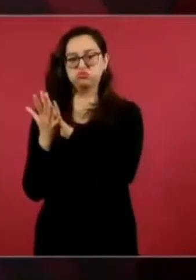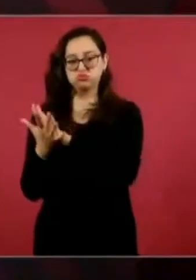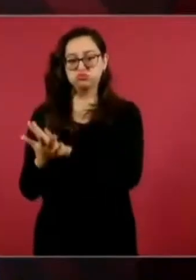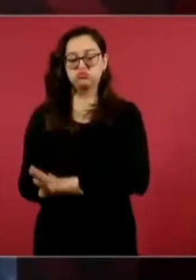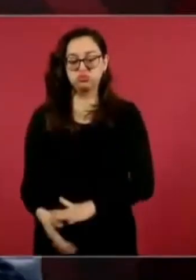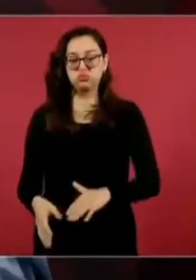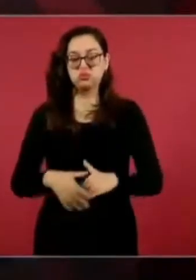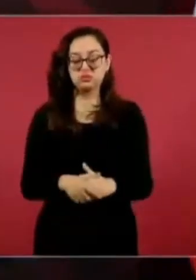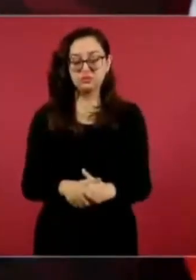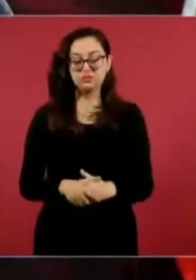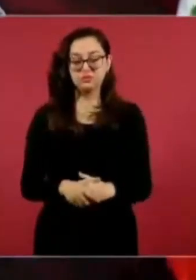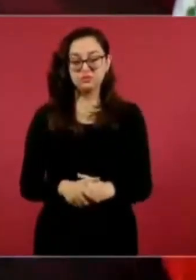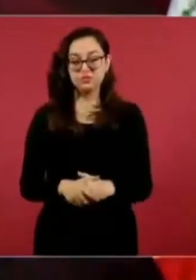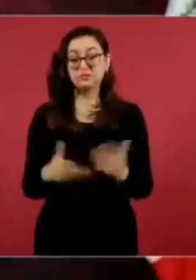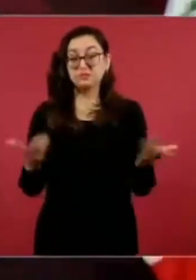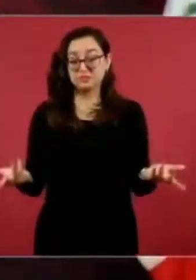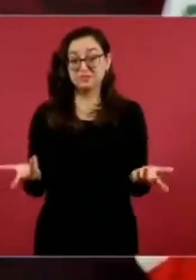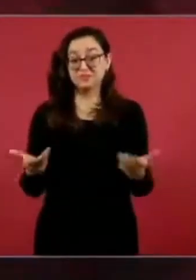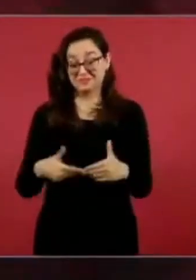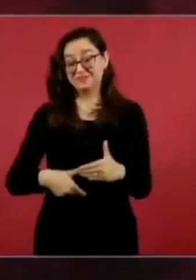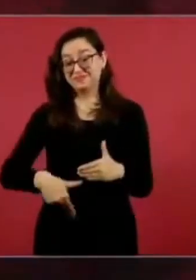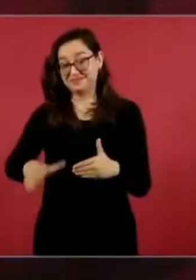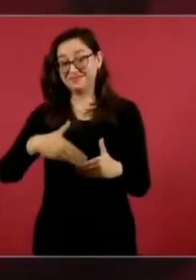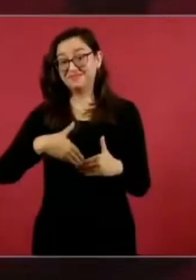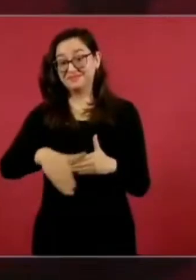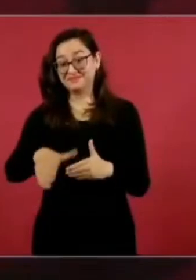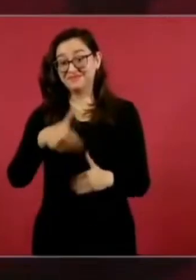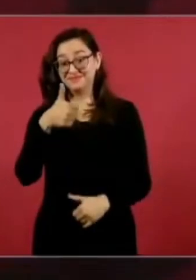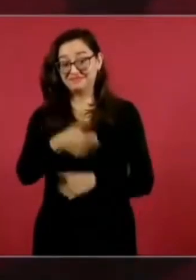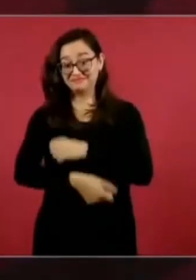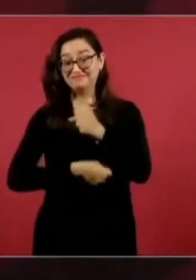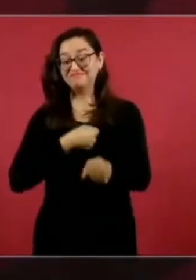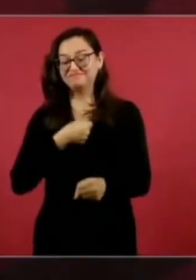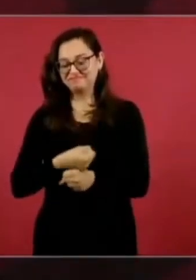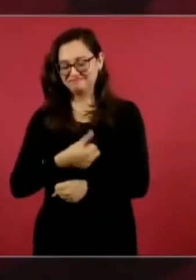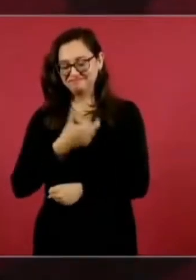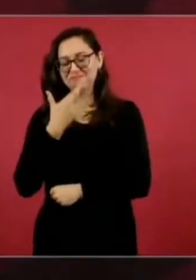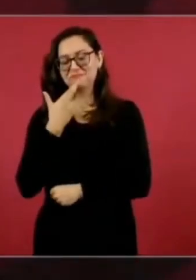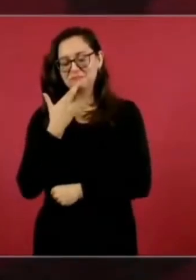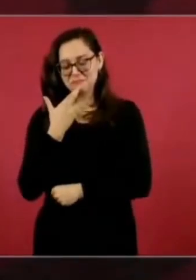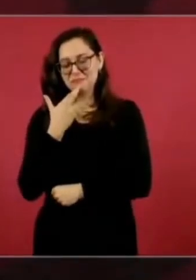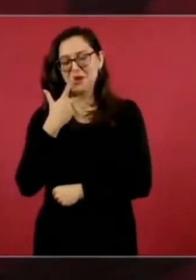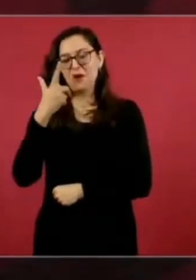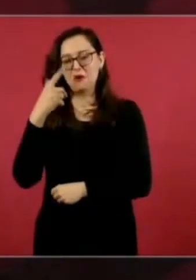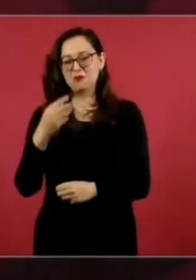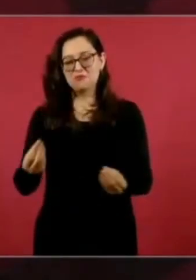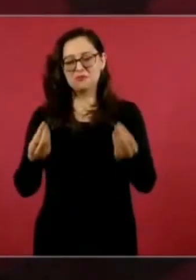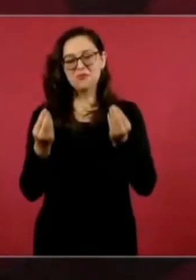porque lo que viene va a estar mejor, mucho mejor.